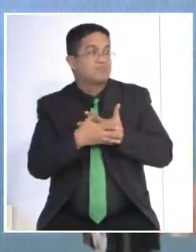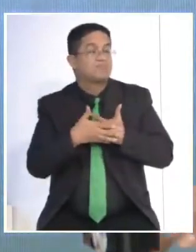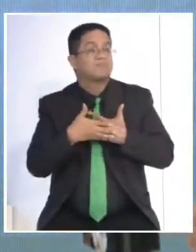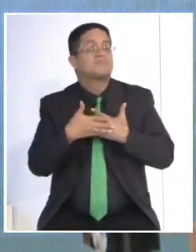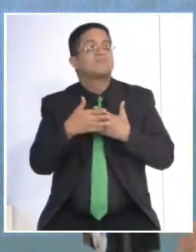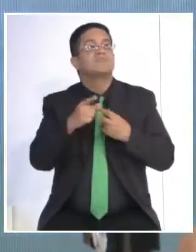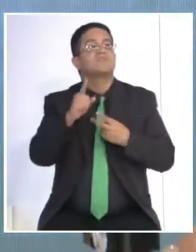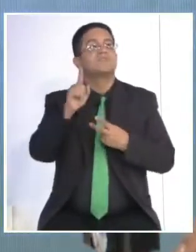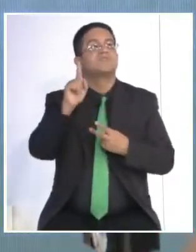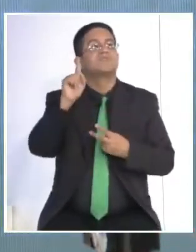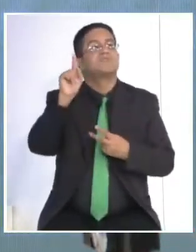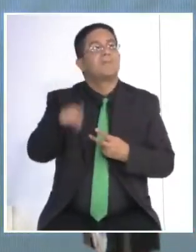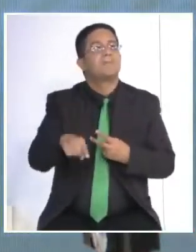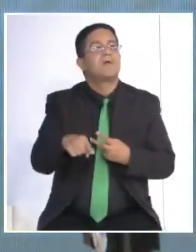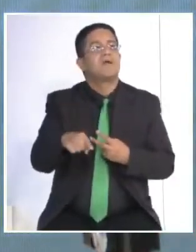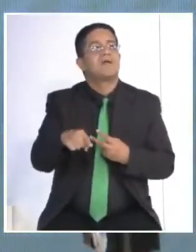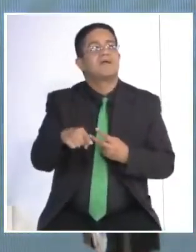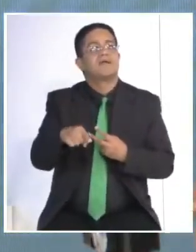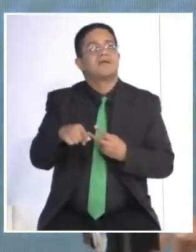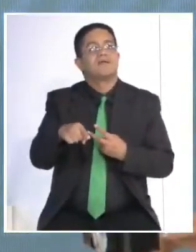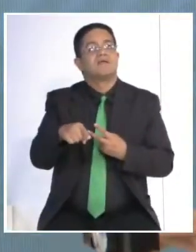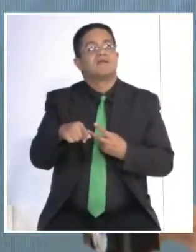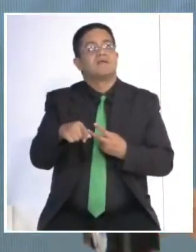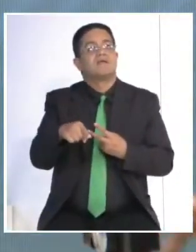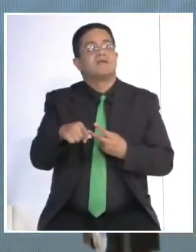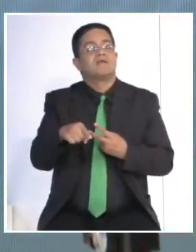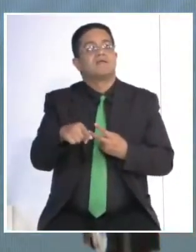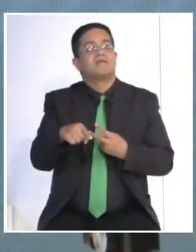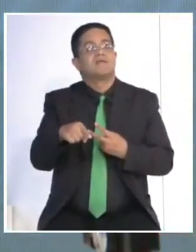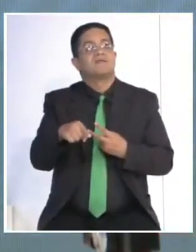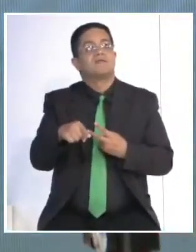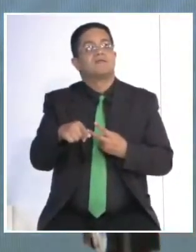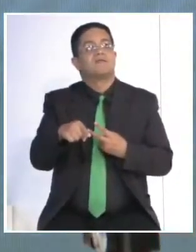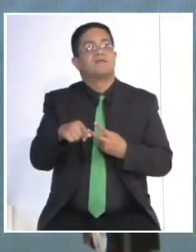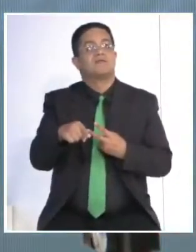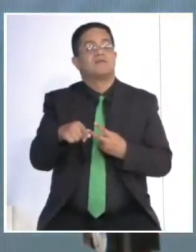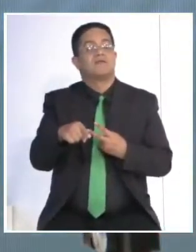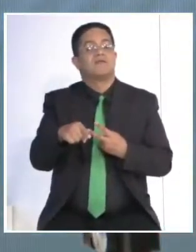reticulares, sino que adicionalmente ampliamos nuestra gama de tratamiento